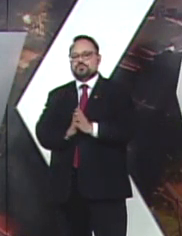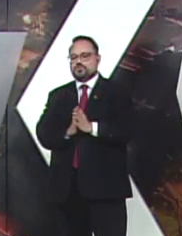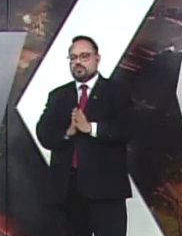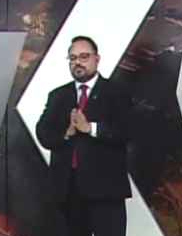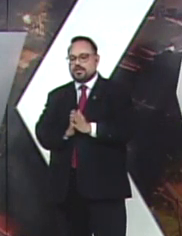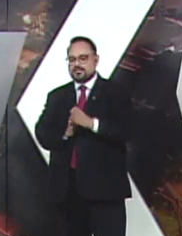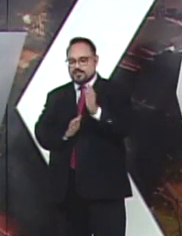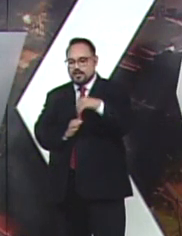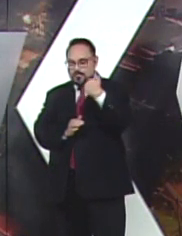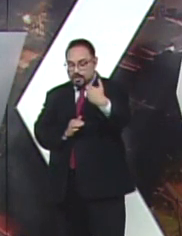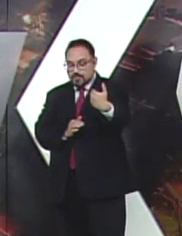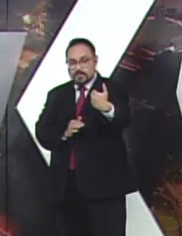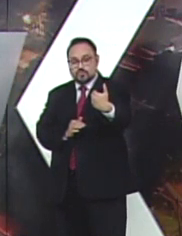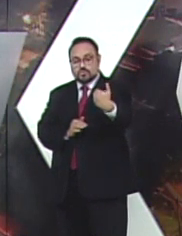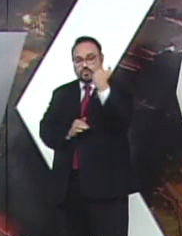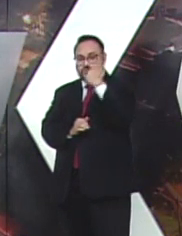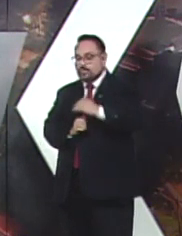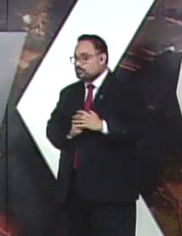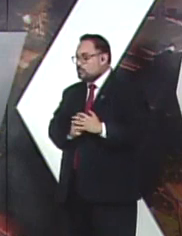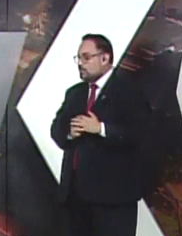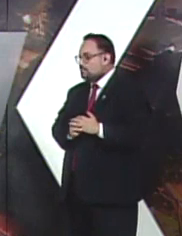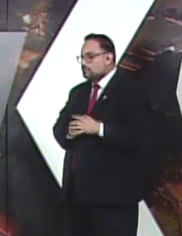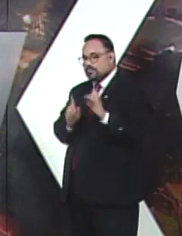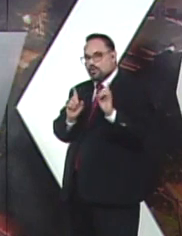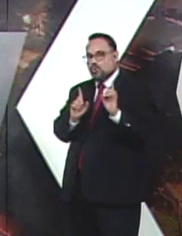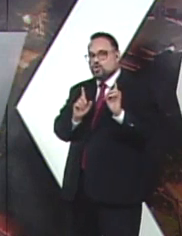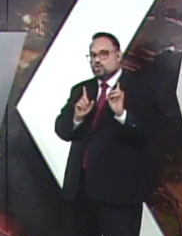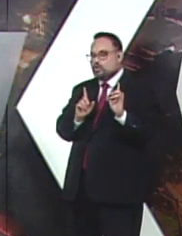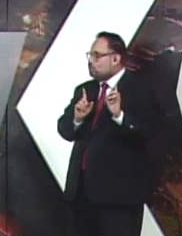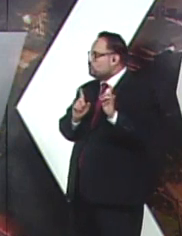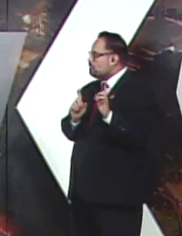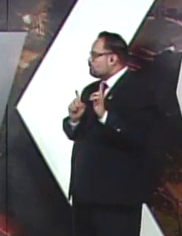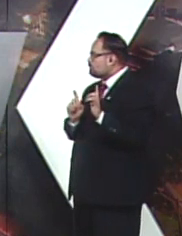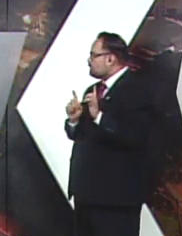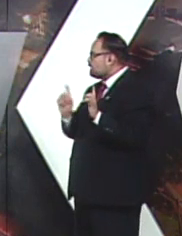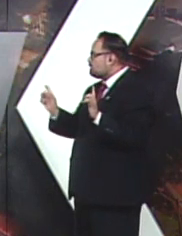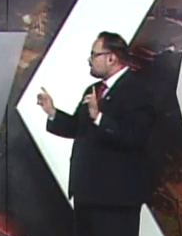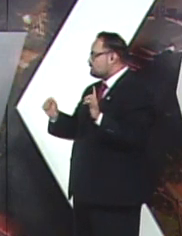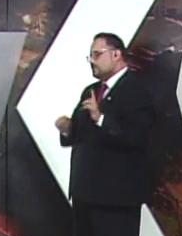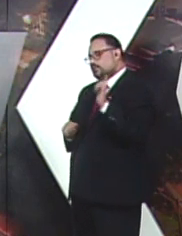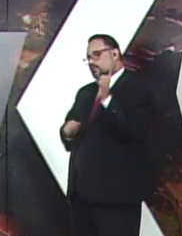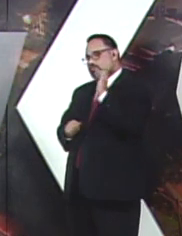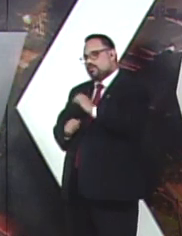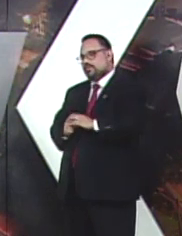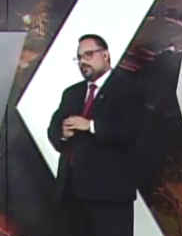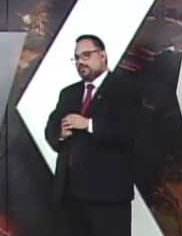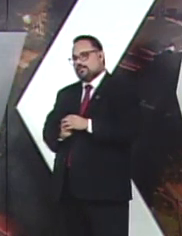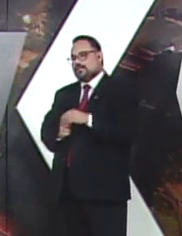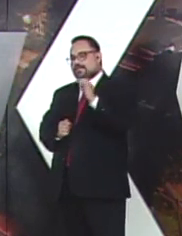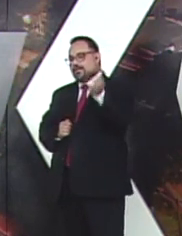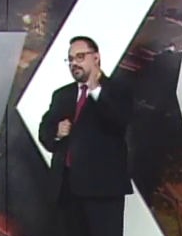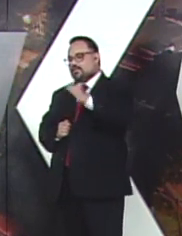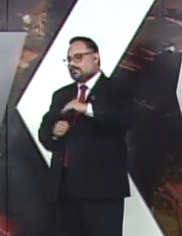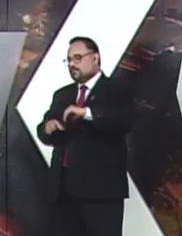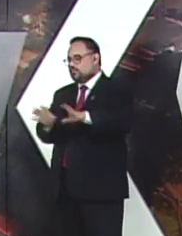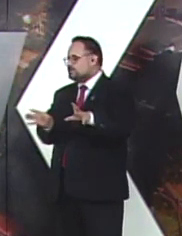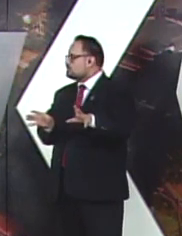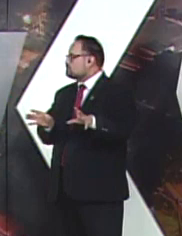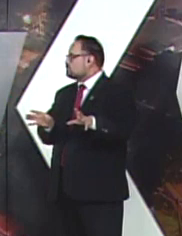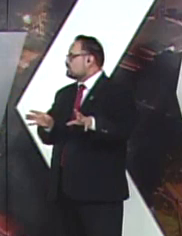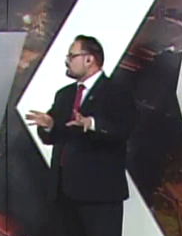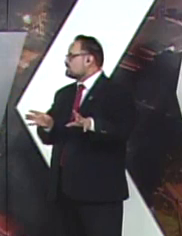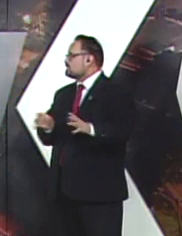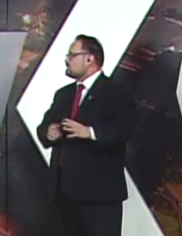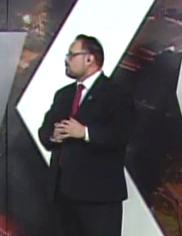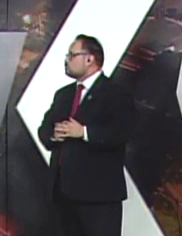y disposiciones para hacer. Para mientras nosotros iremos a una pausa, pero yo dejo una pregunta en el aire para ti y los televidentes, Andy, ¿qué hay detrás de todas